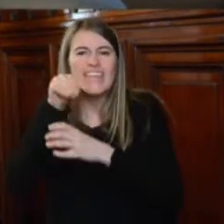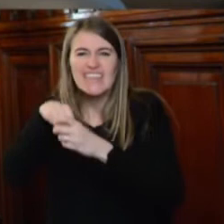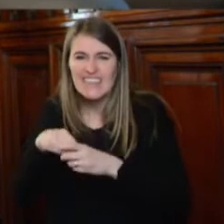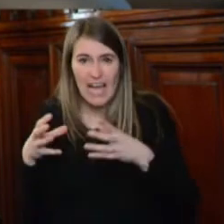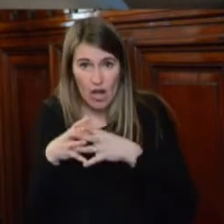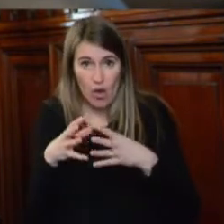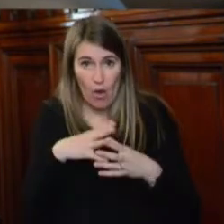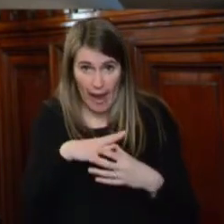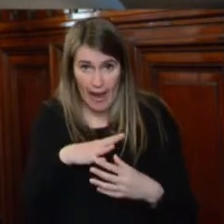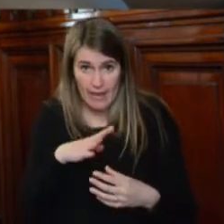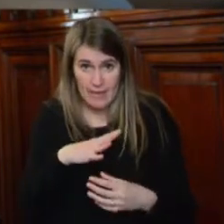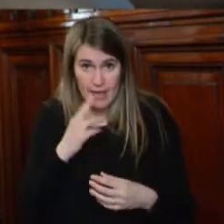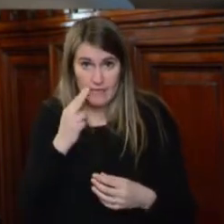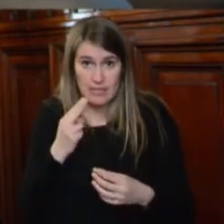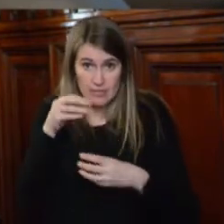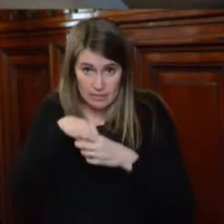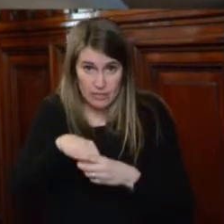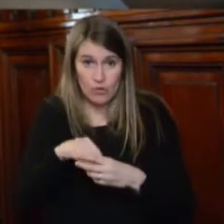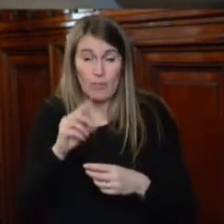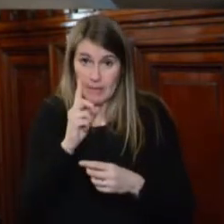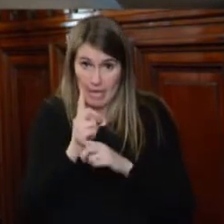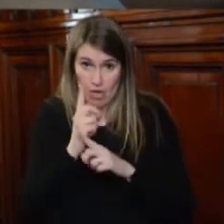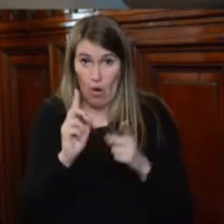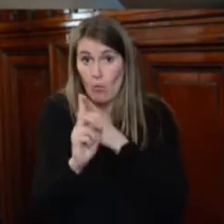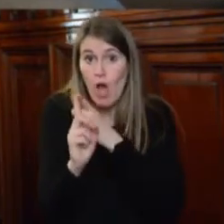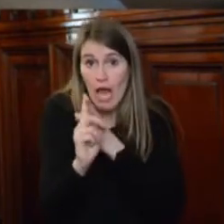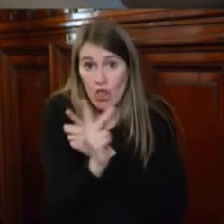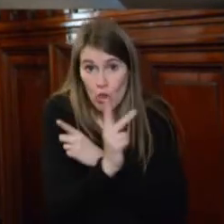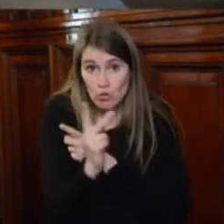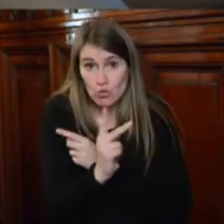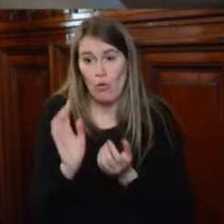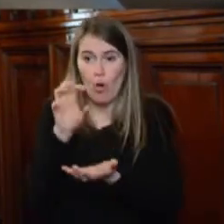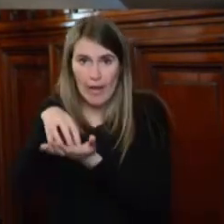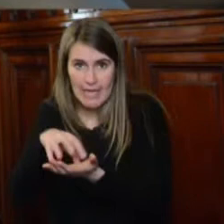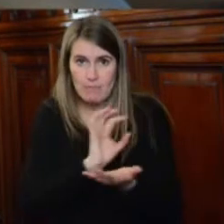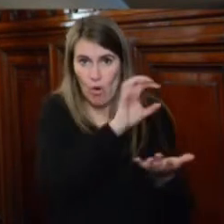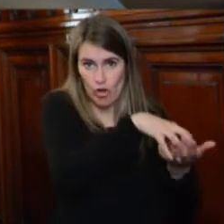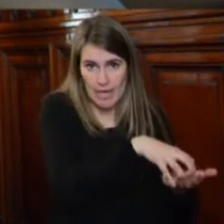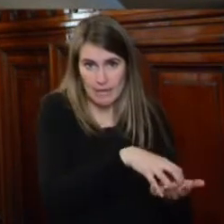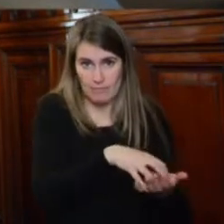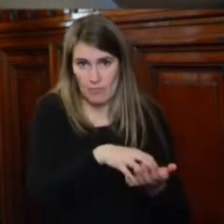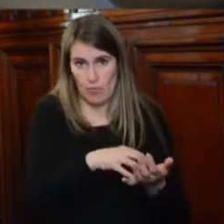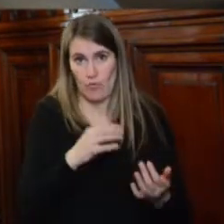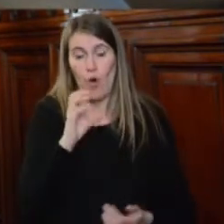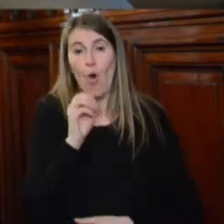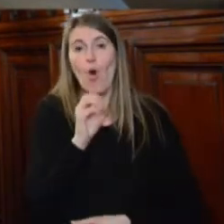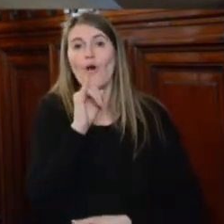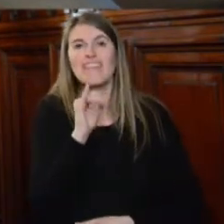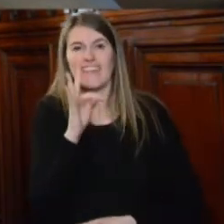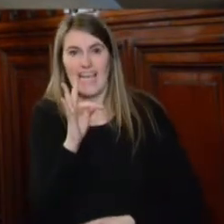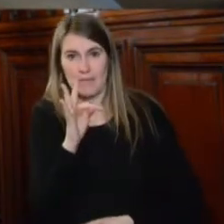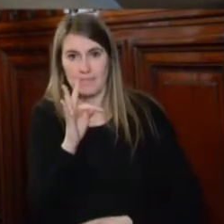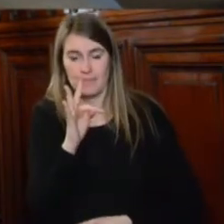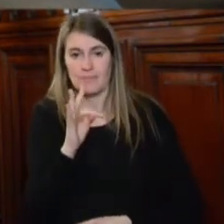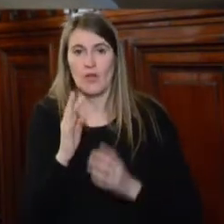de no agotamiento de recursos internos, si hacen algunas acciones junto a los organismos de Naciones Unidas y la OIT, en